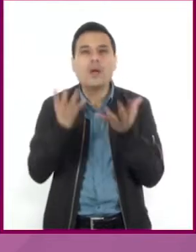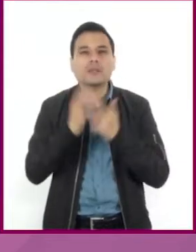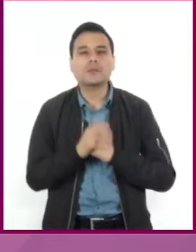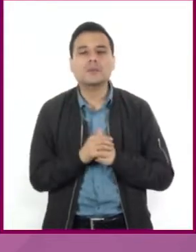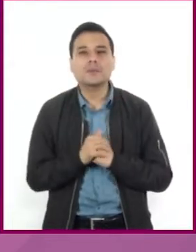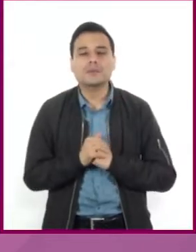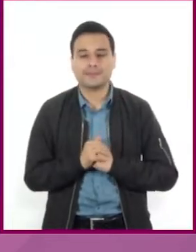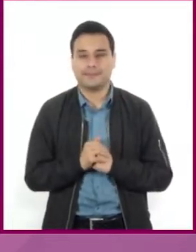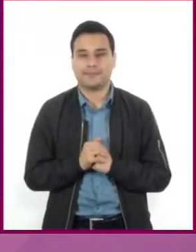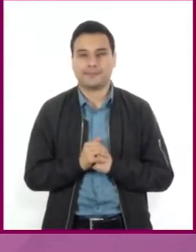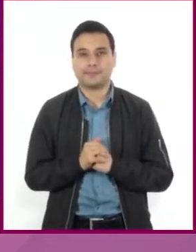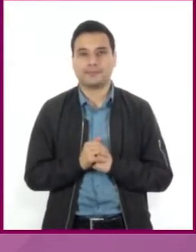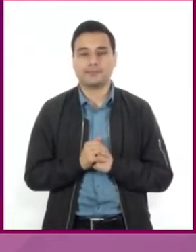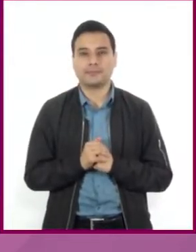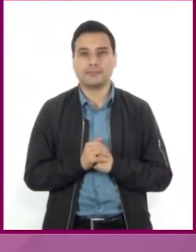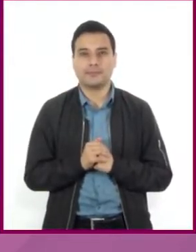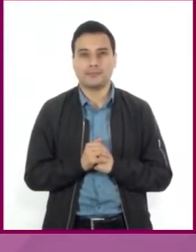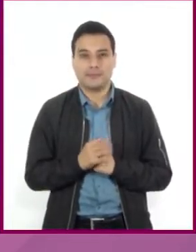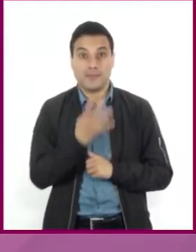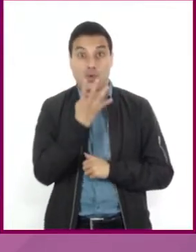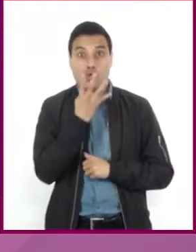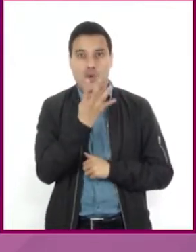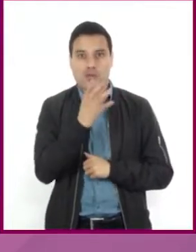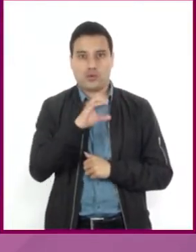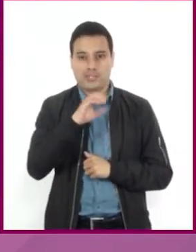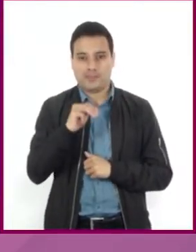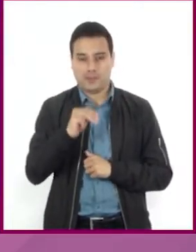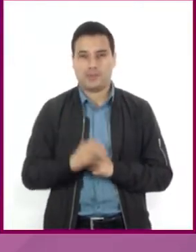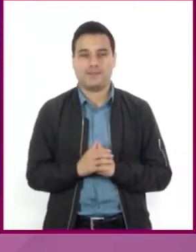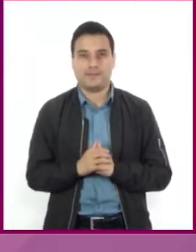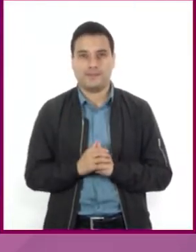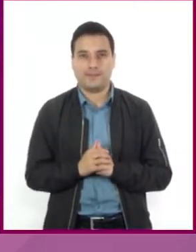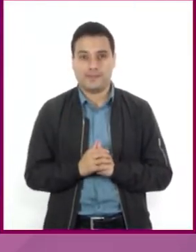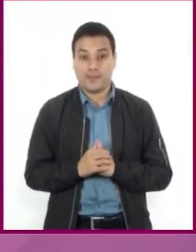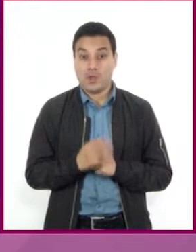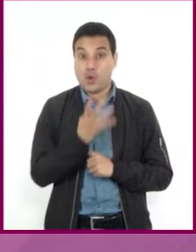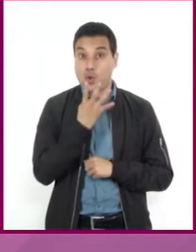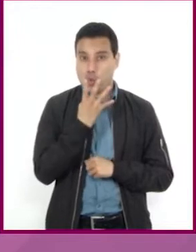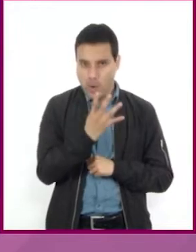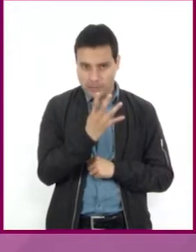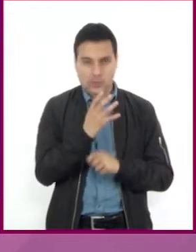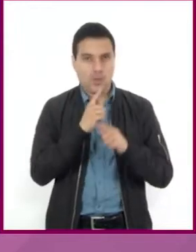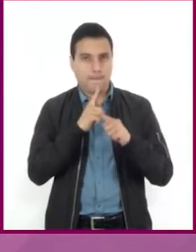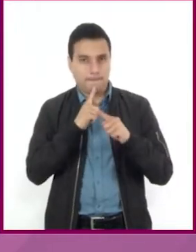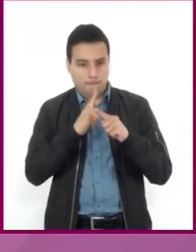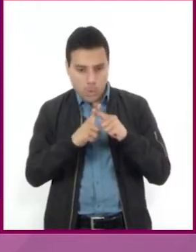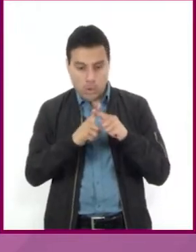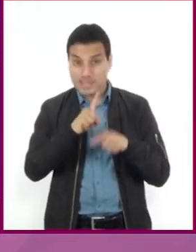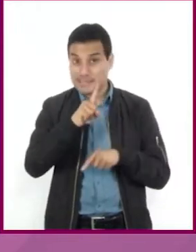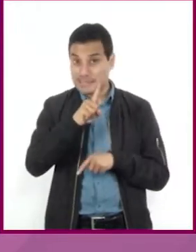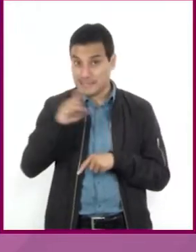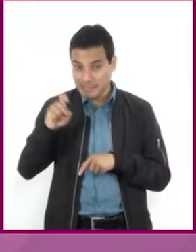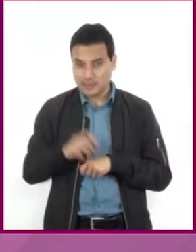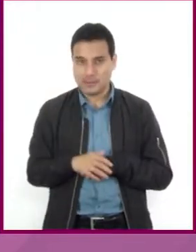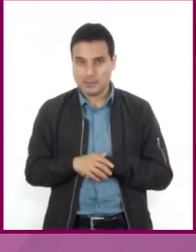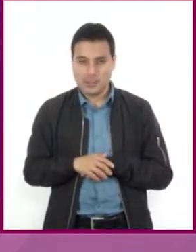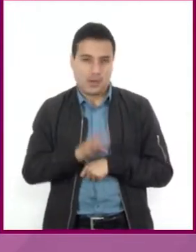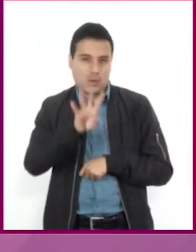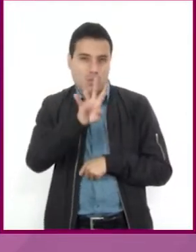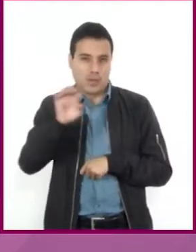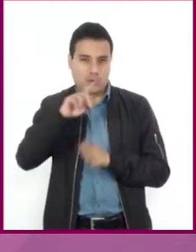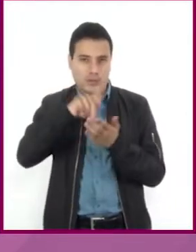dos puntos es de 4 centímetros. Eso lo multiplicamos y nos dan 400